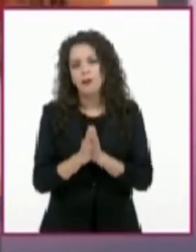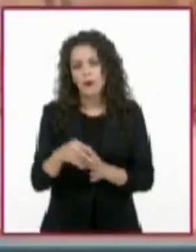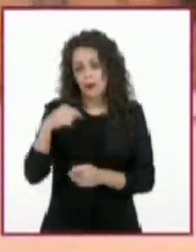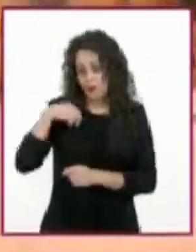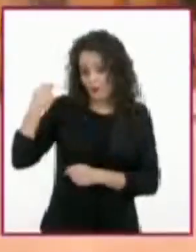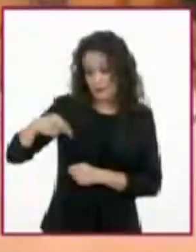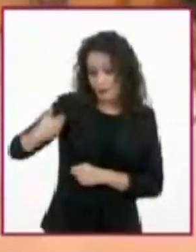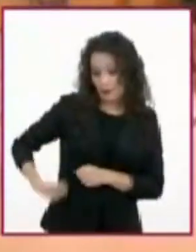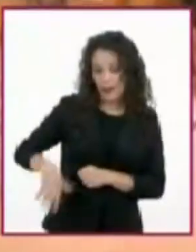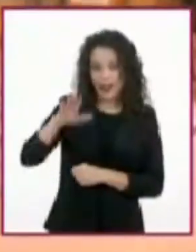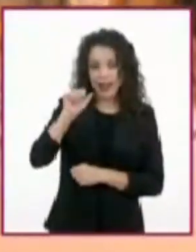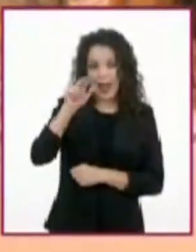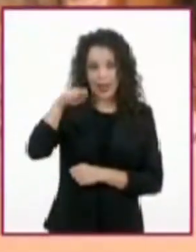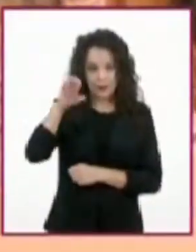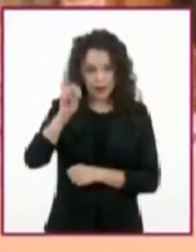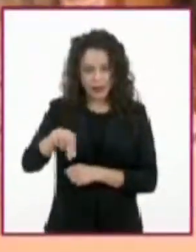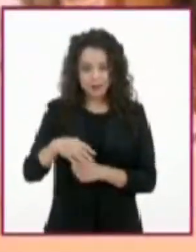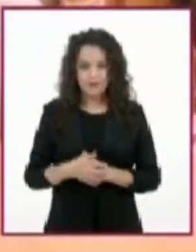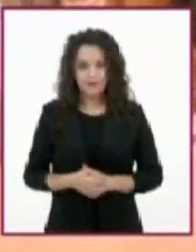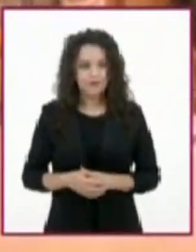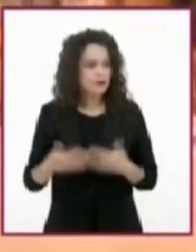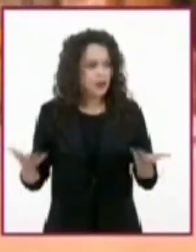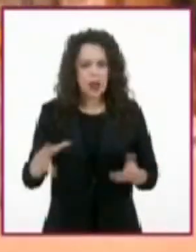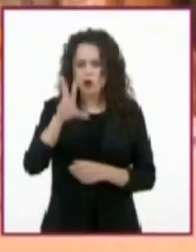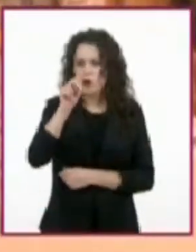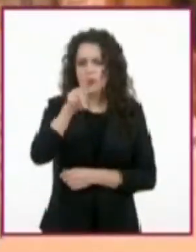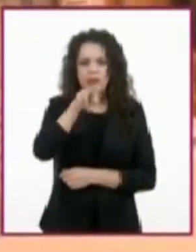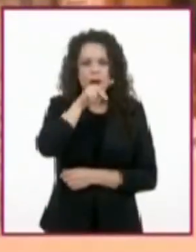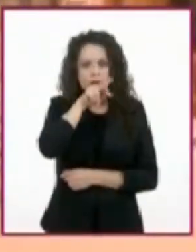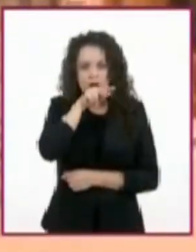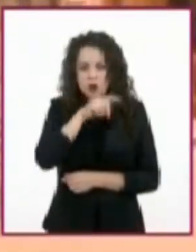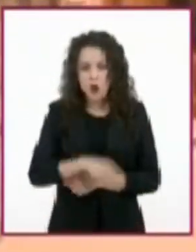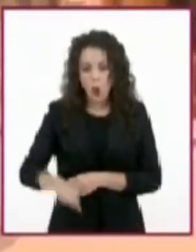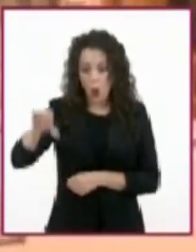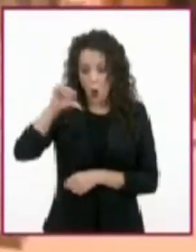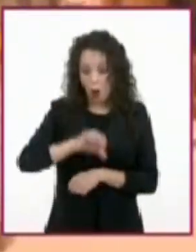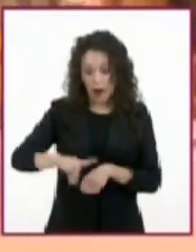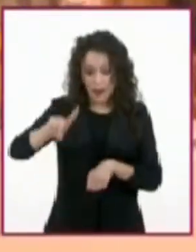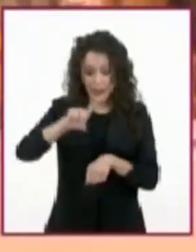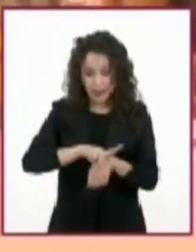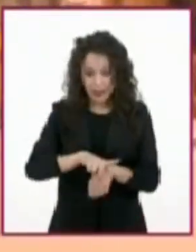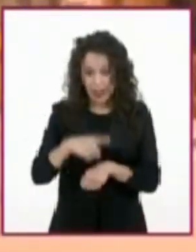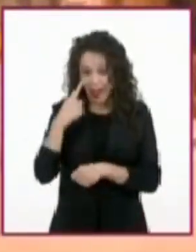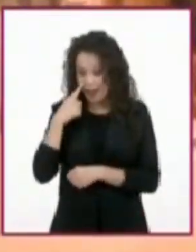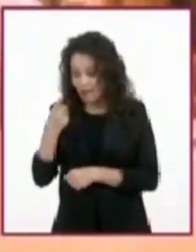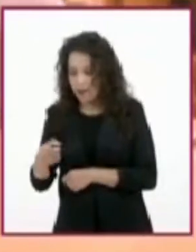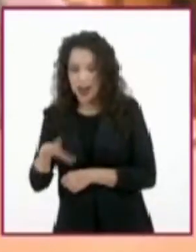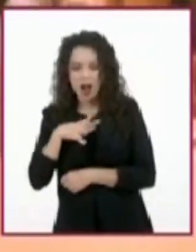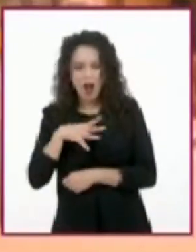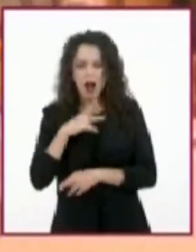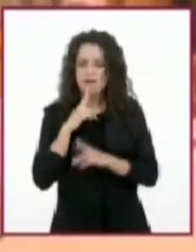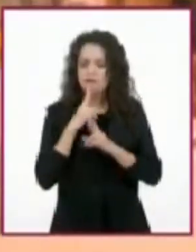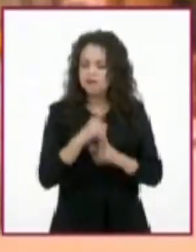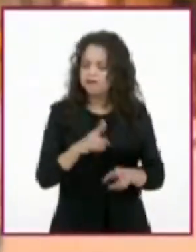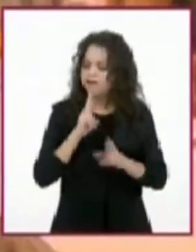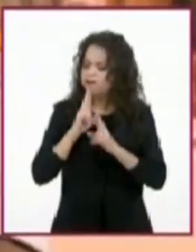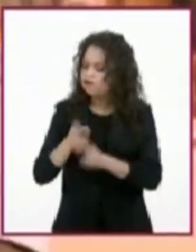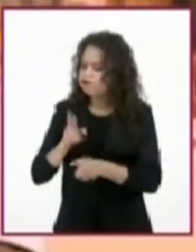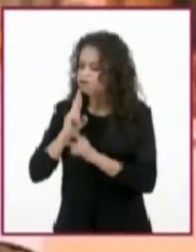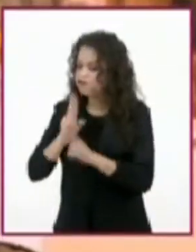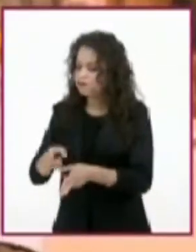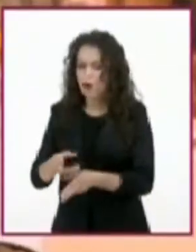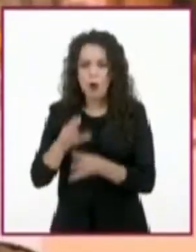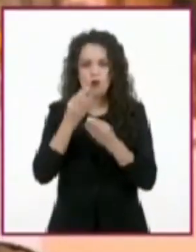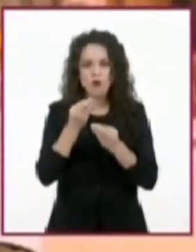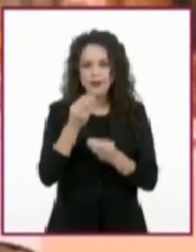no te preocupes, Carmen. Con la receta de hoy podremos encontrar respuestas a estas y otras